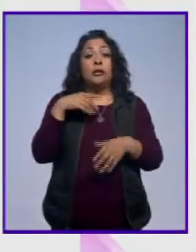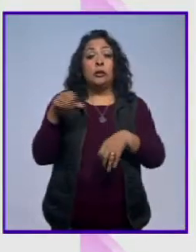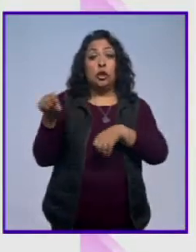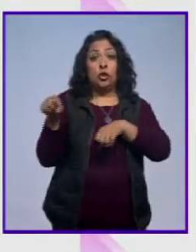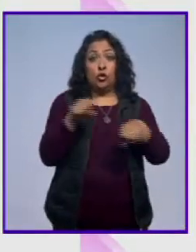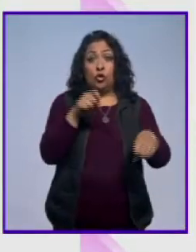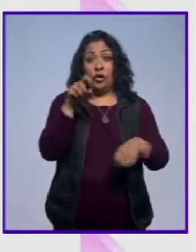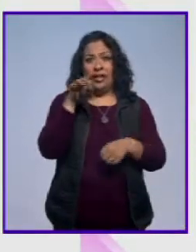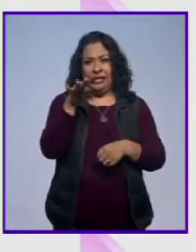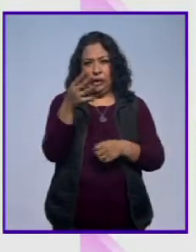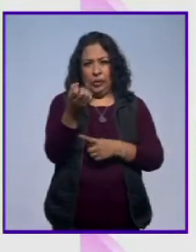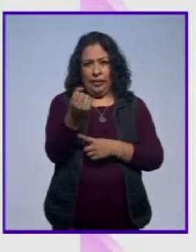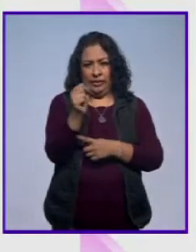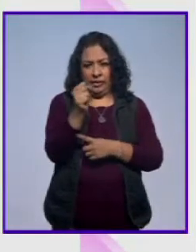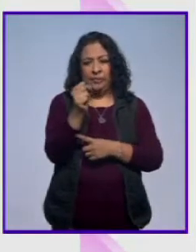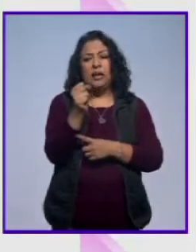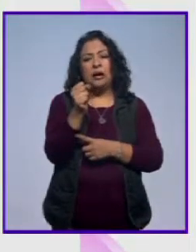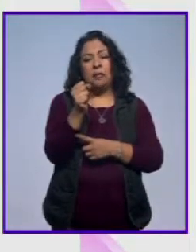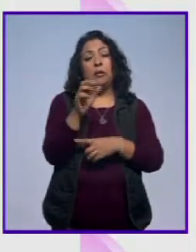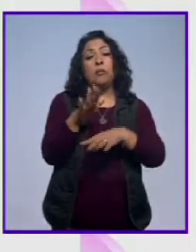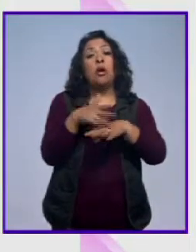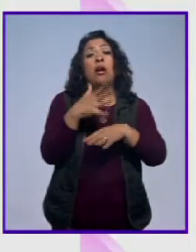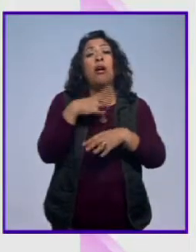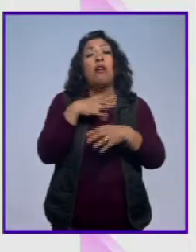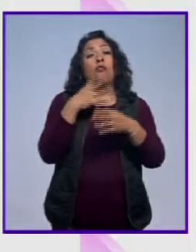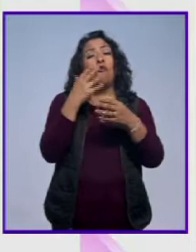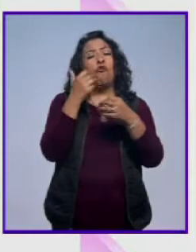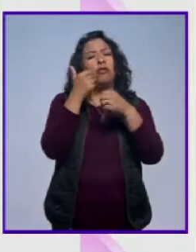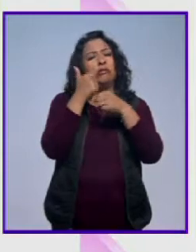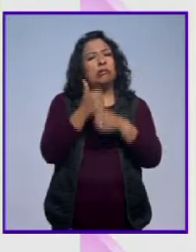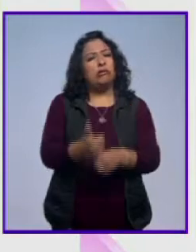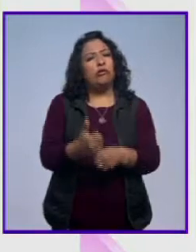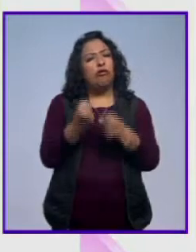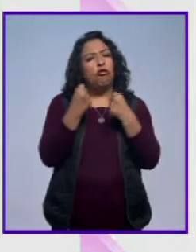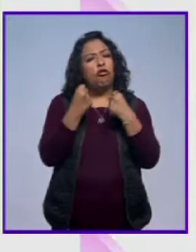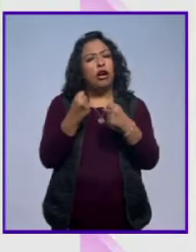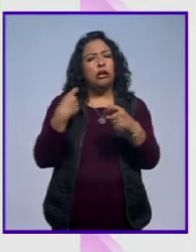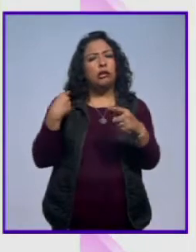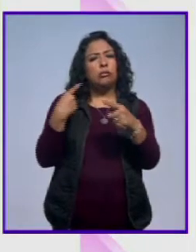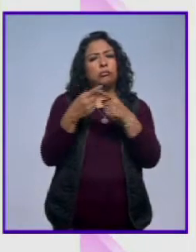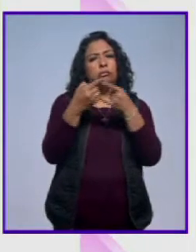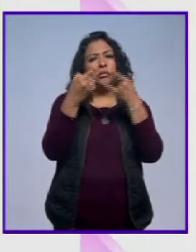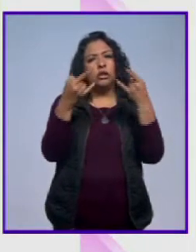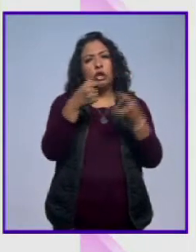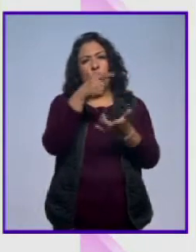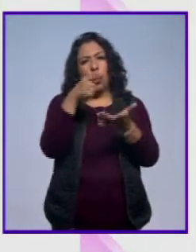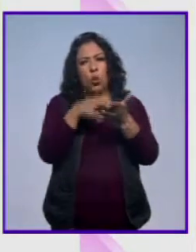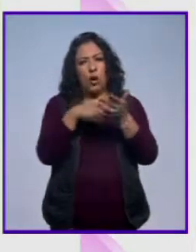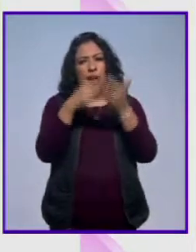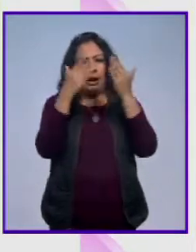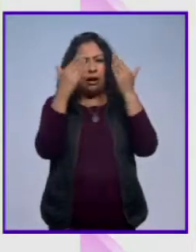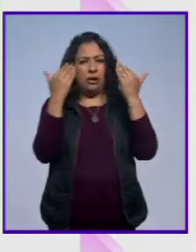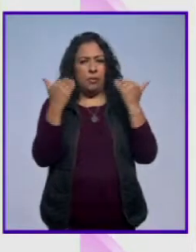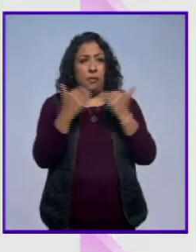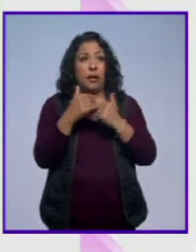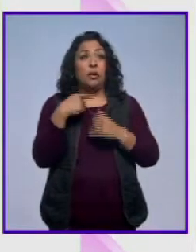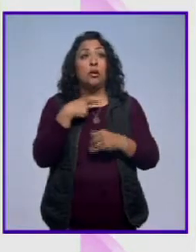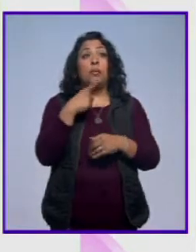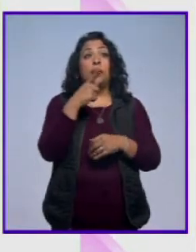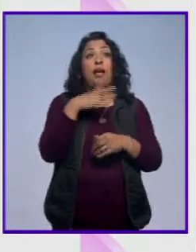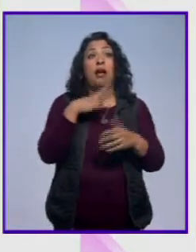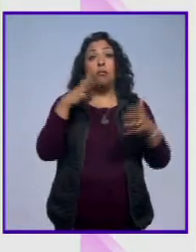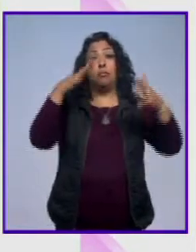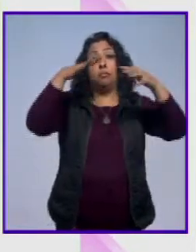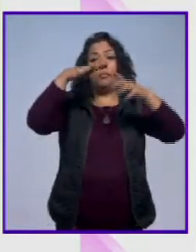19 de septiembre provocó uno de los daños más severos en la historia de este convento. Por una parte, el